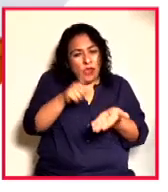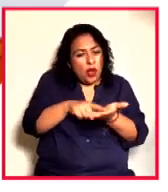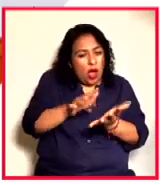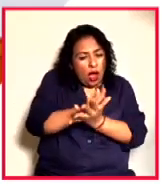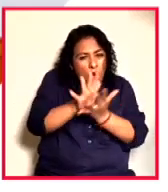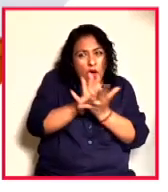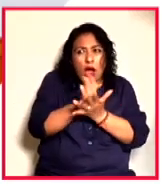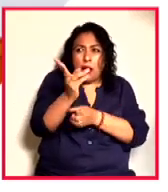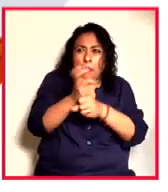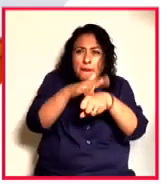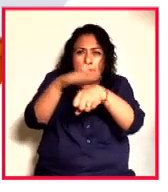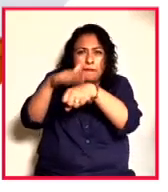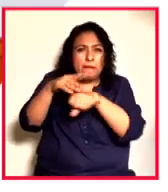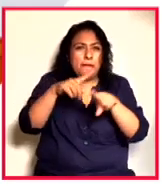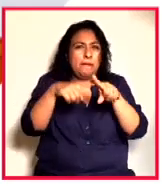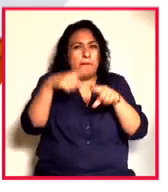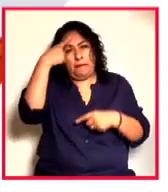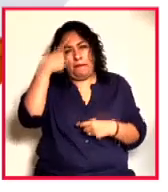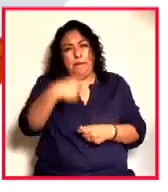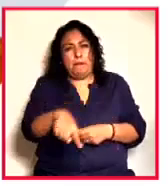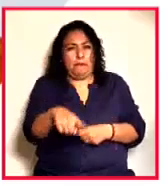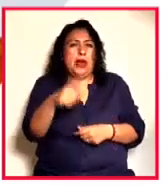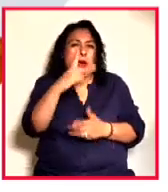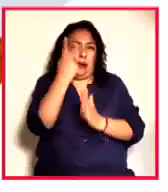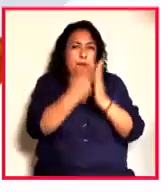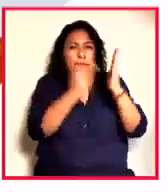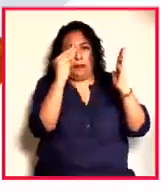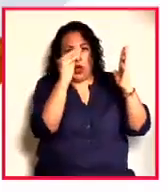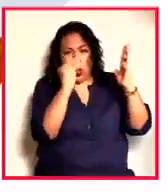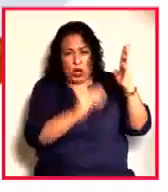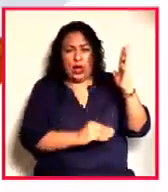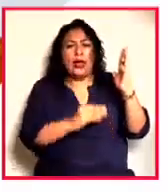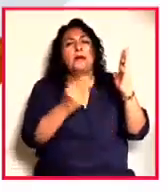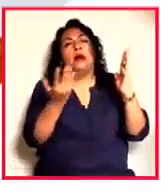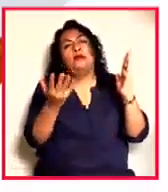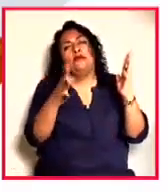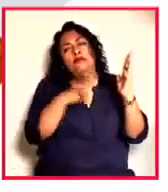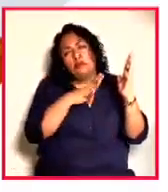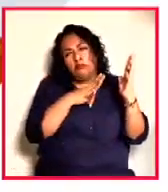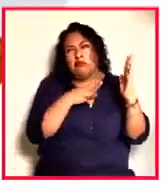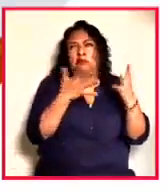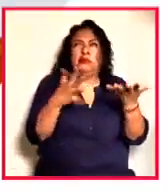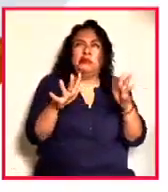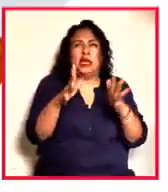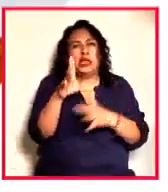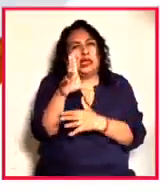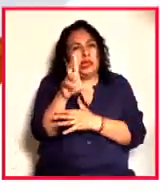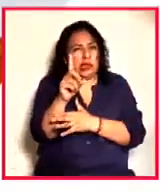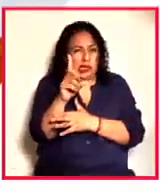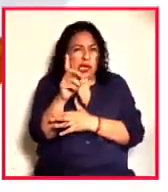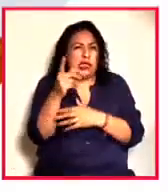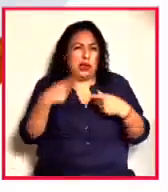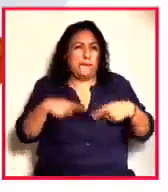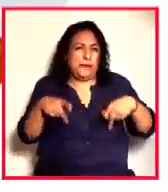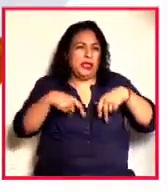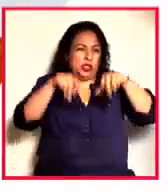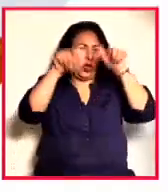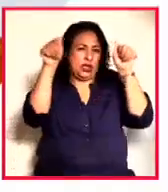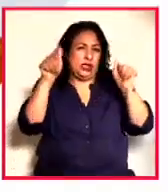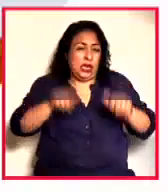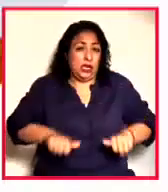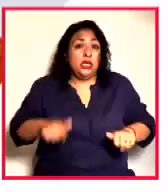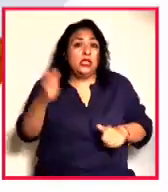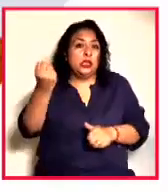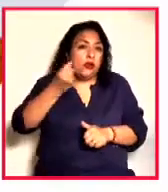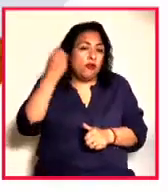convocatorias para la programación con más o menos 30 artistas y foros